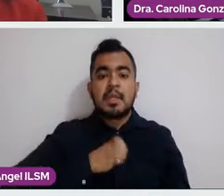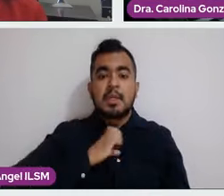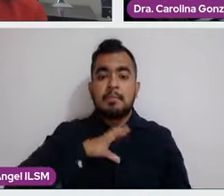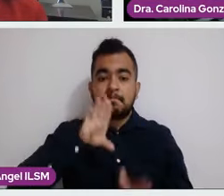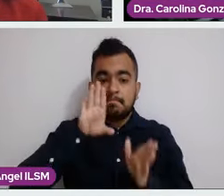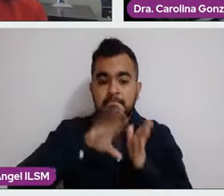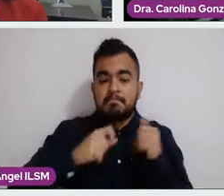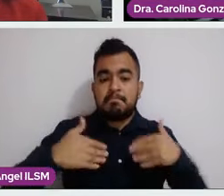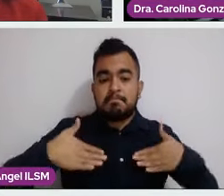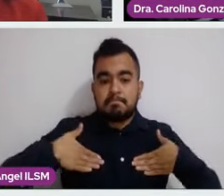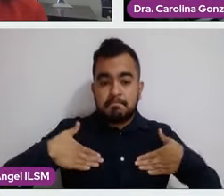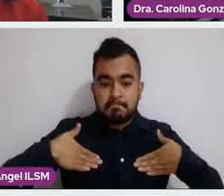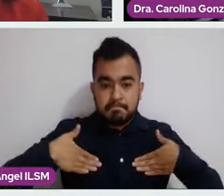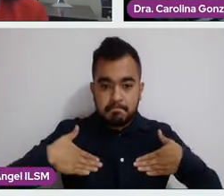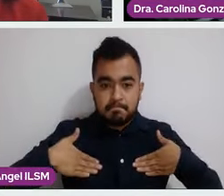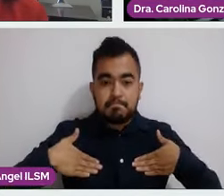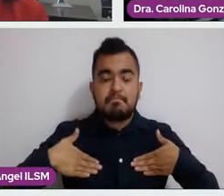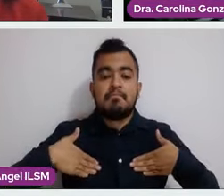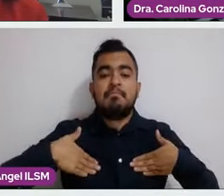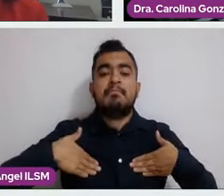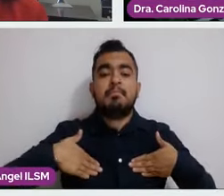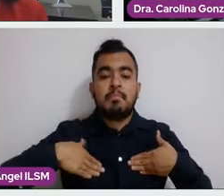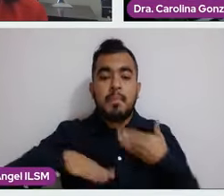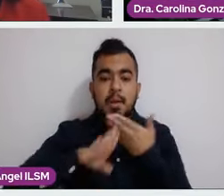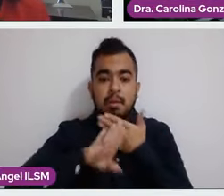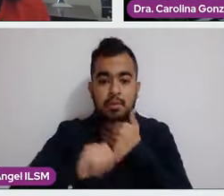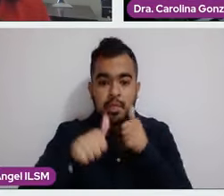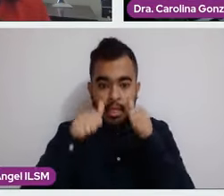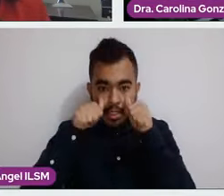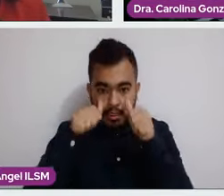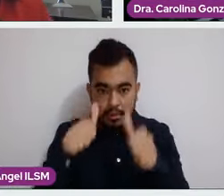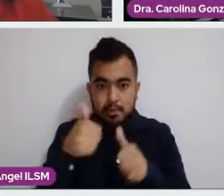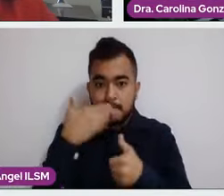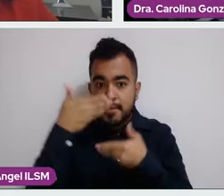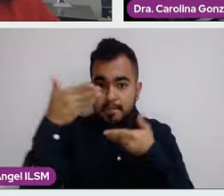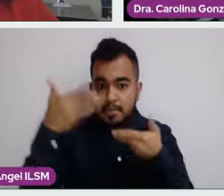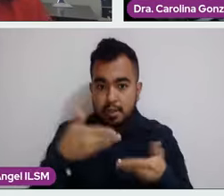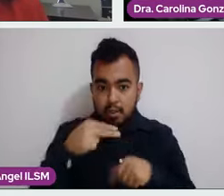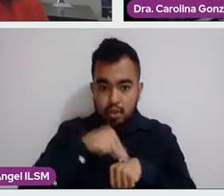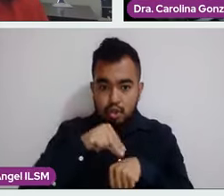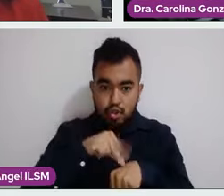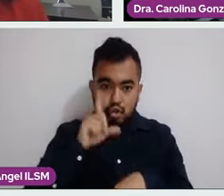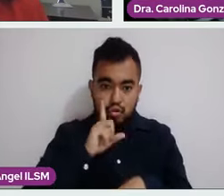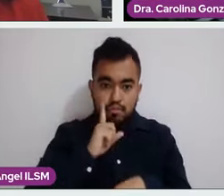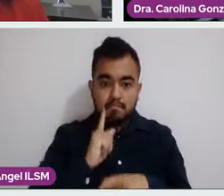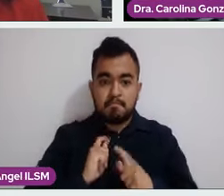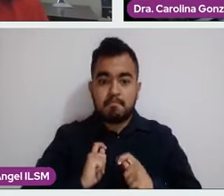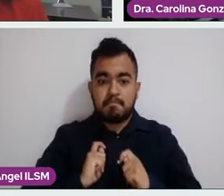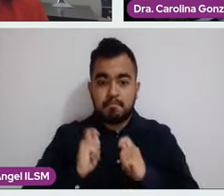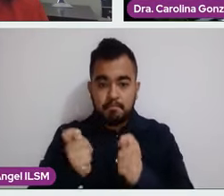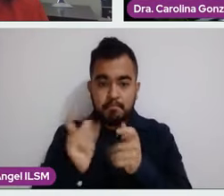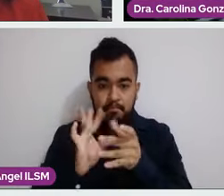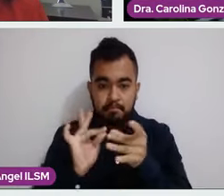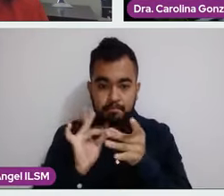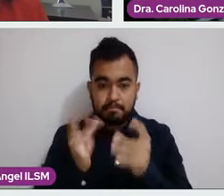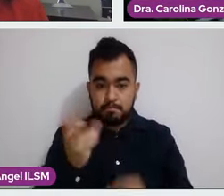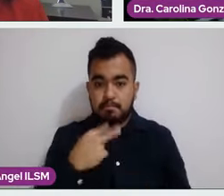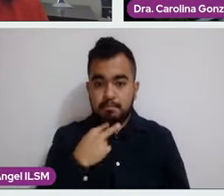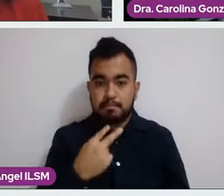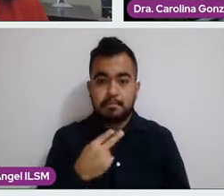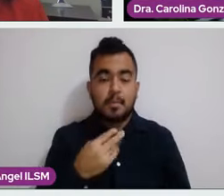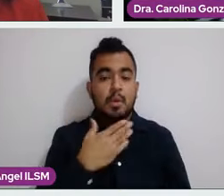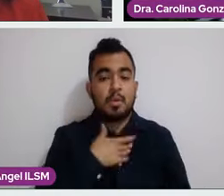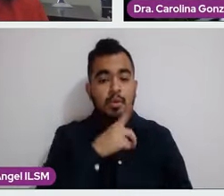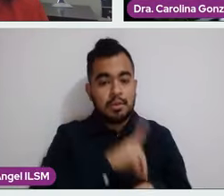mamario, prevención y atención. Bienvenida, doctora, y cedo el uso del abuso. Hola, buenos días, muchas gracias,